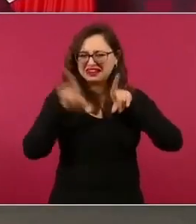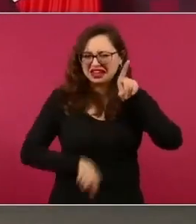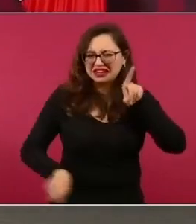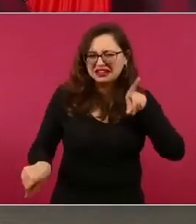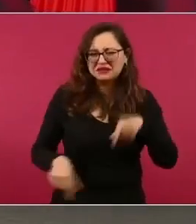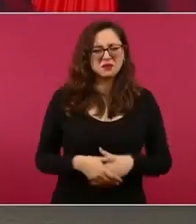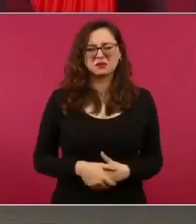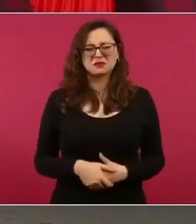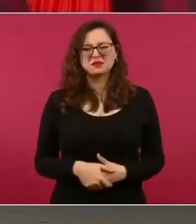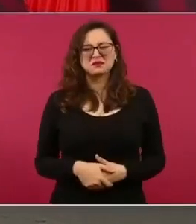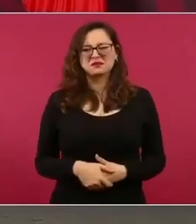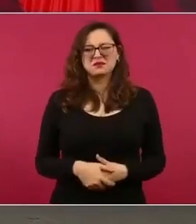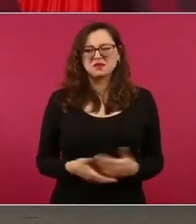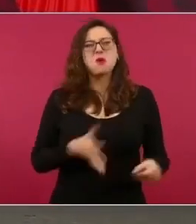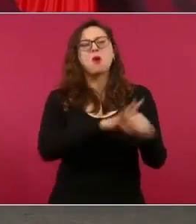nivel nacional?